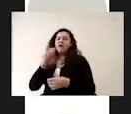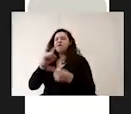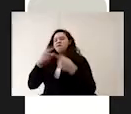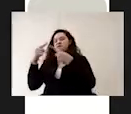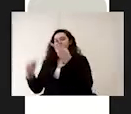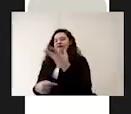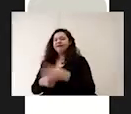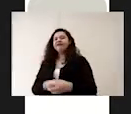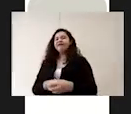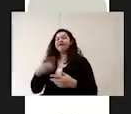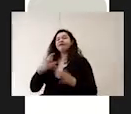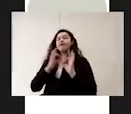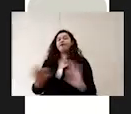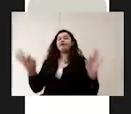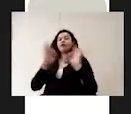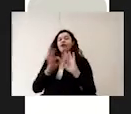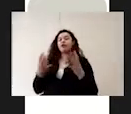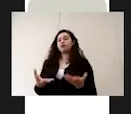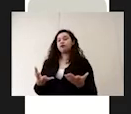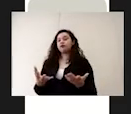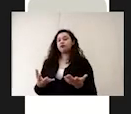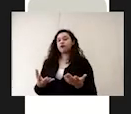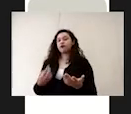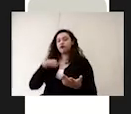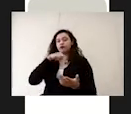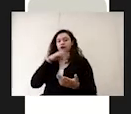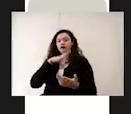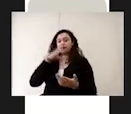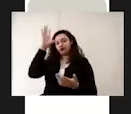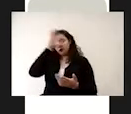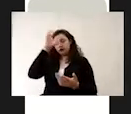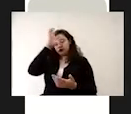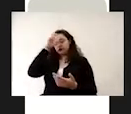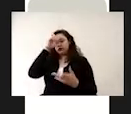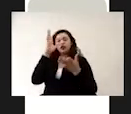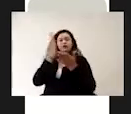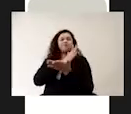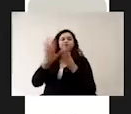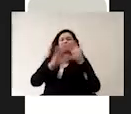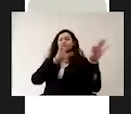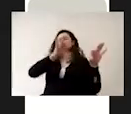es de vital importancia que tengamos la cultura de separar estos residuos.